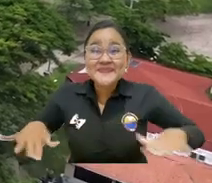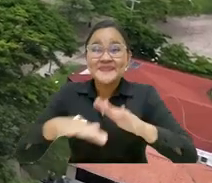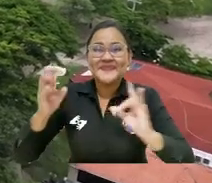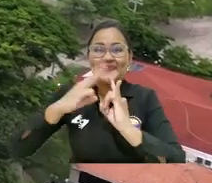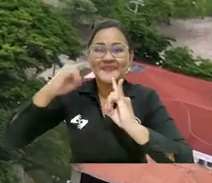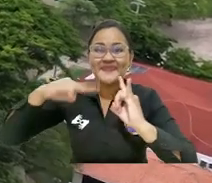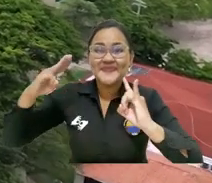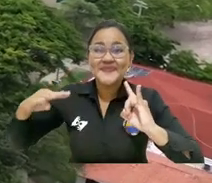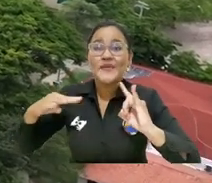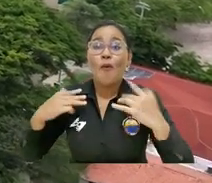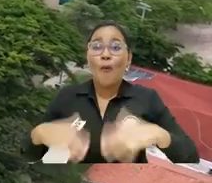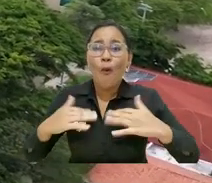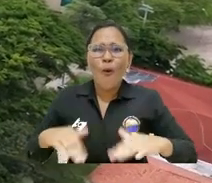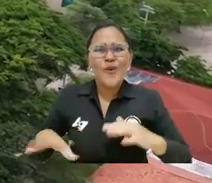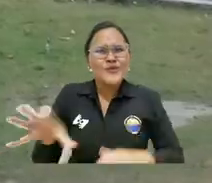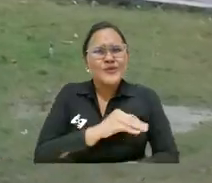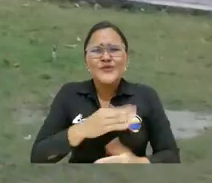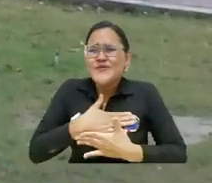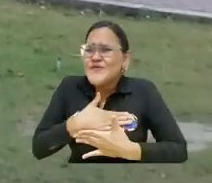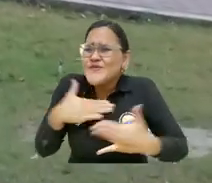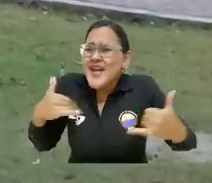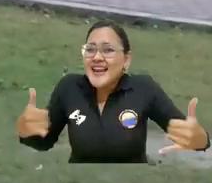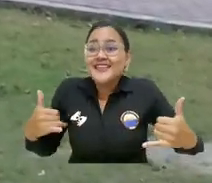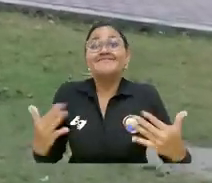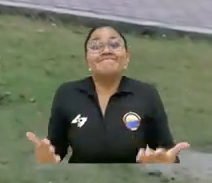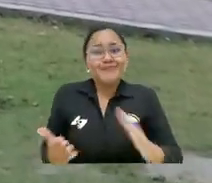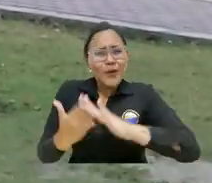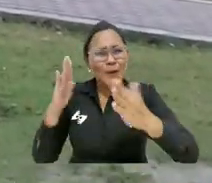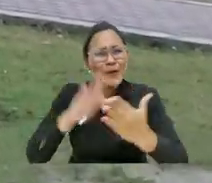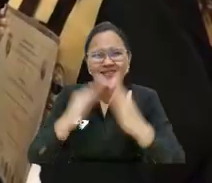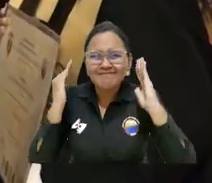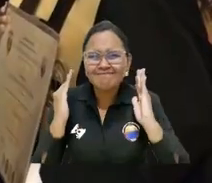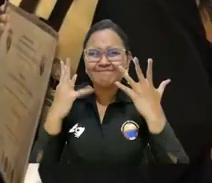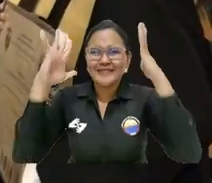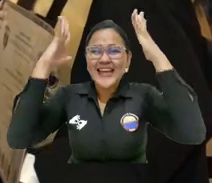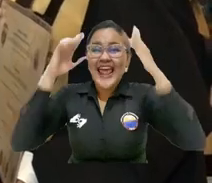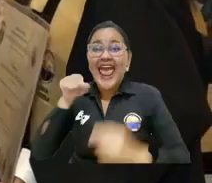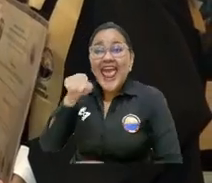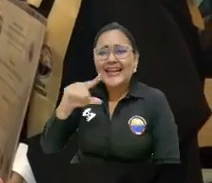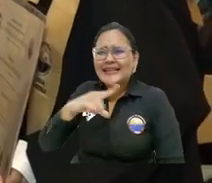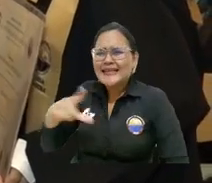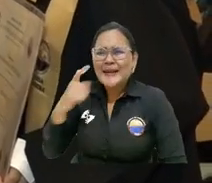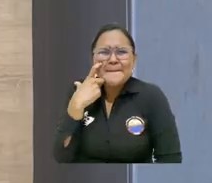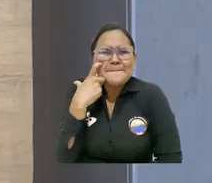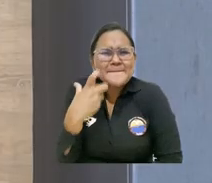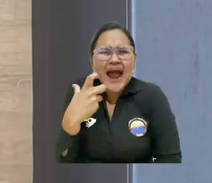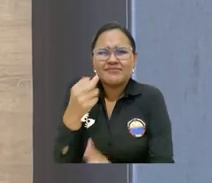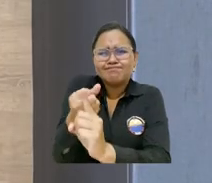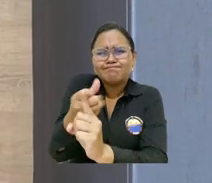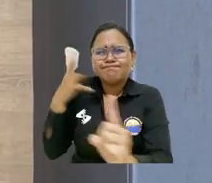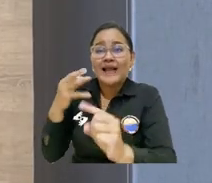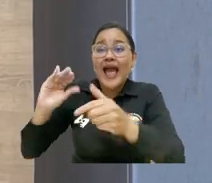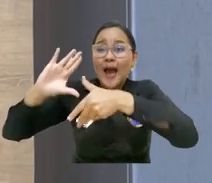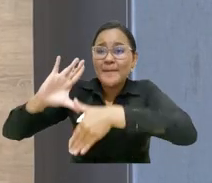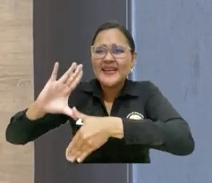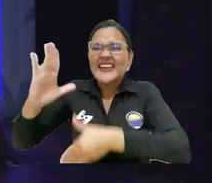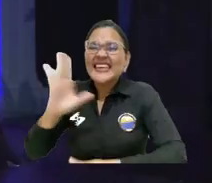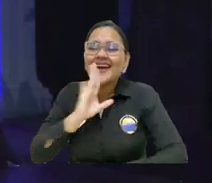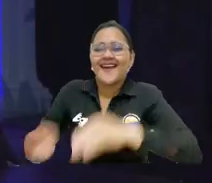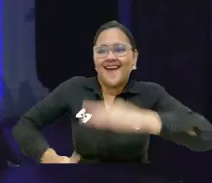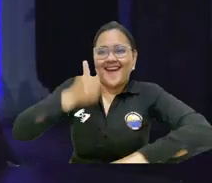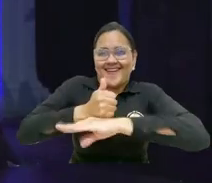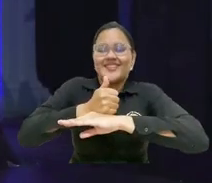En el campus de la Universidad del Magdalena hay felicidad. Su comunidad celebra por tener al líder más impactante de las